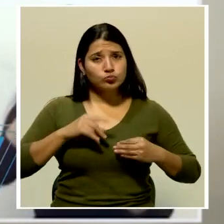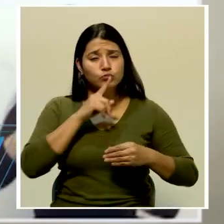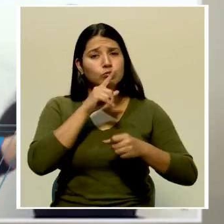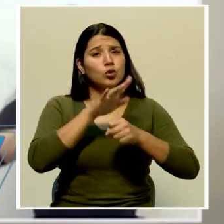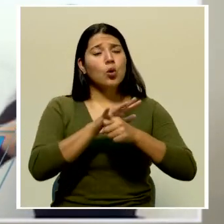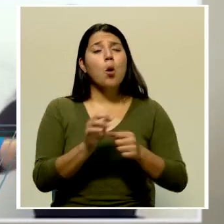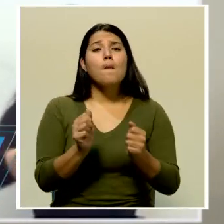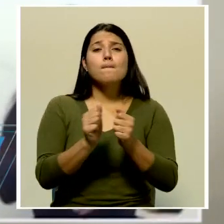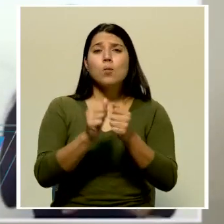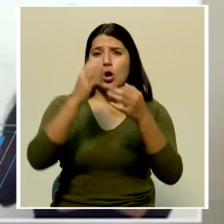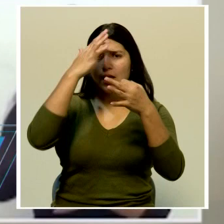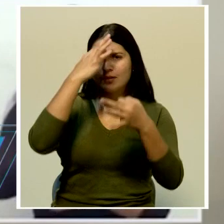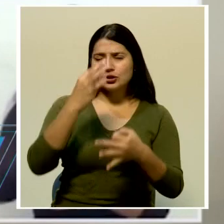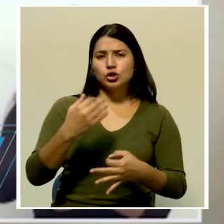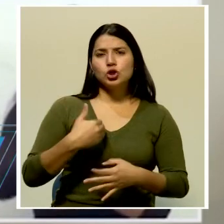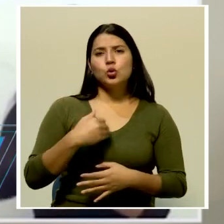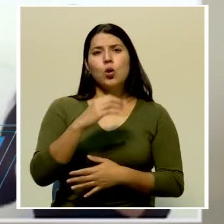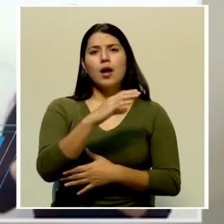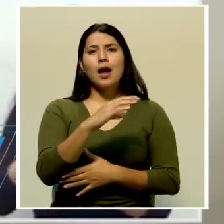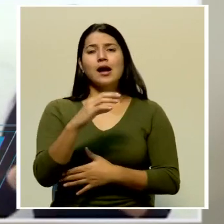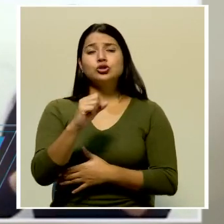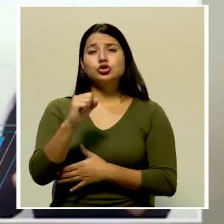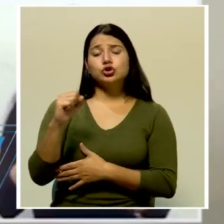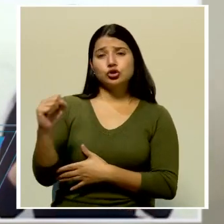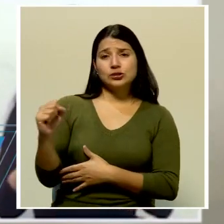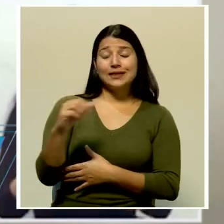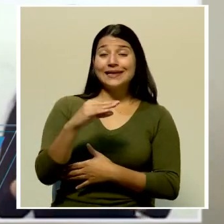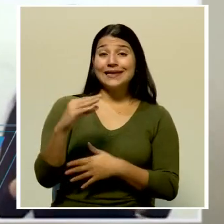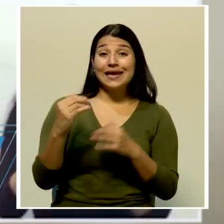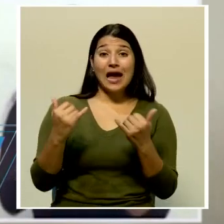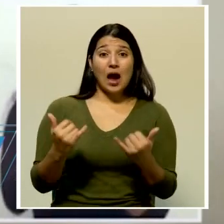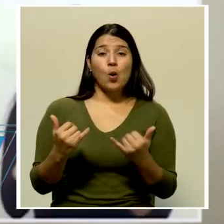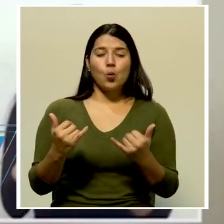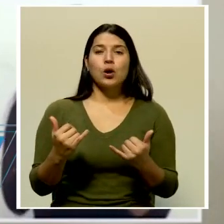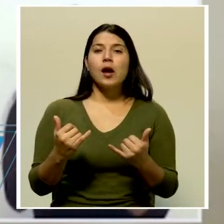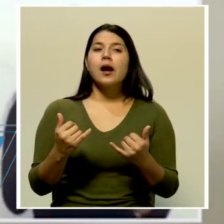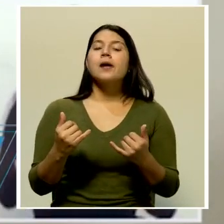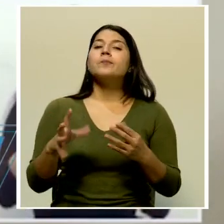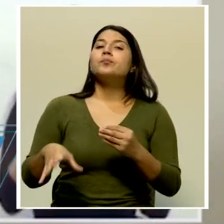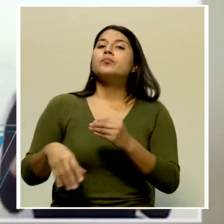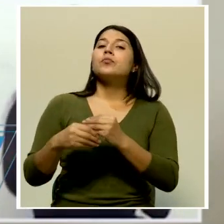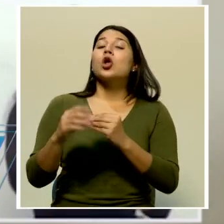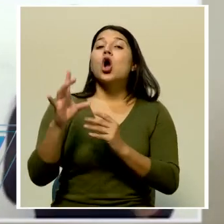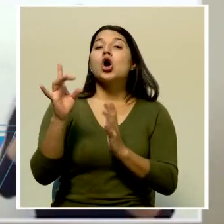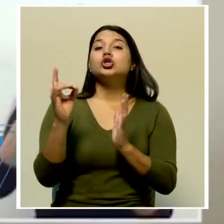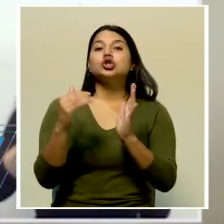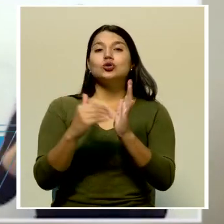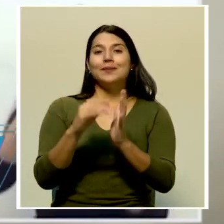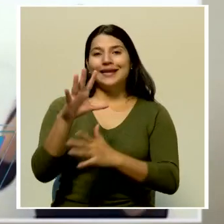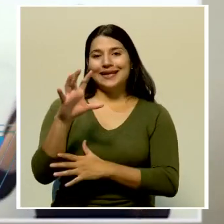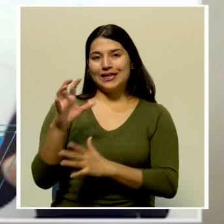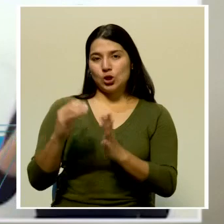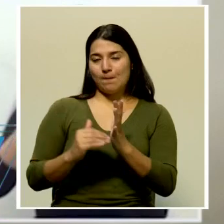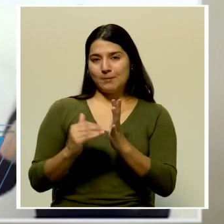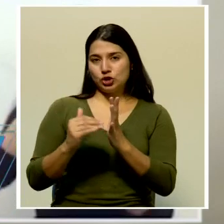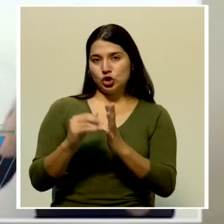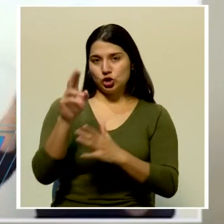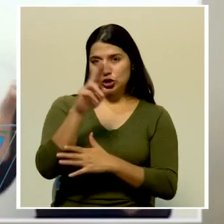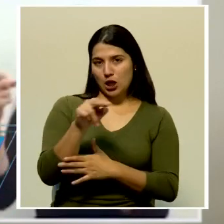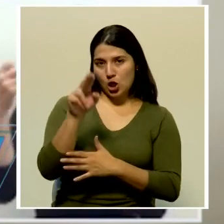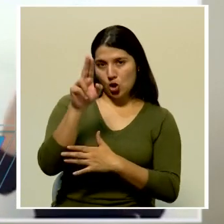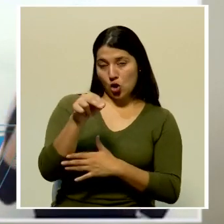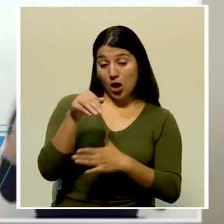toma la Caja Costarricense de Salud y en este caso estará aportando 8.500 millones de colones en un